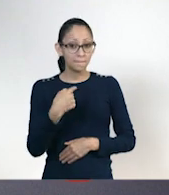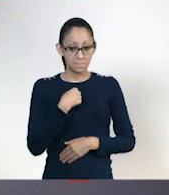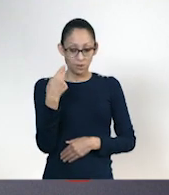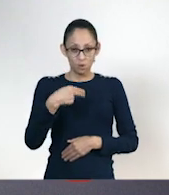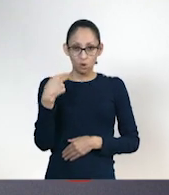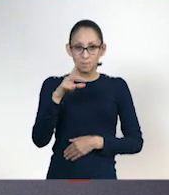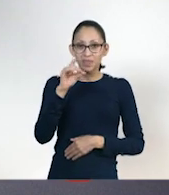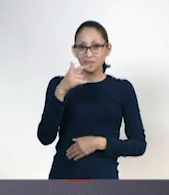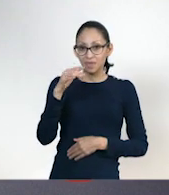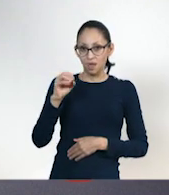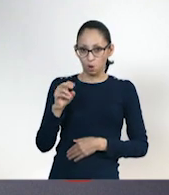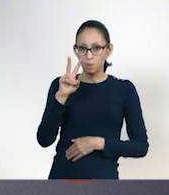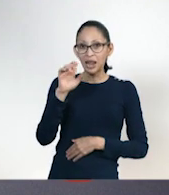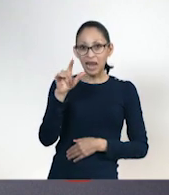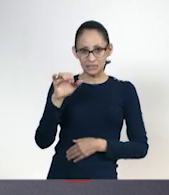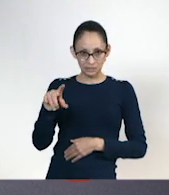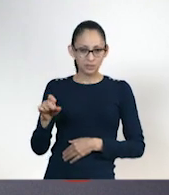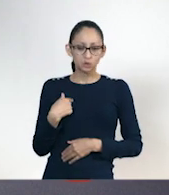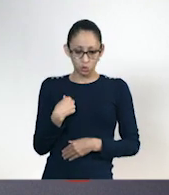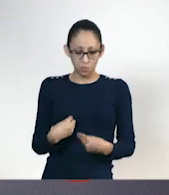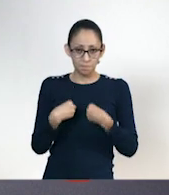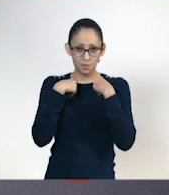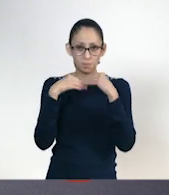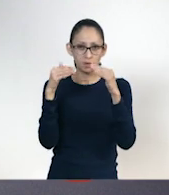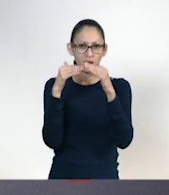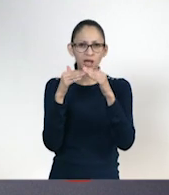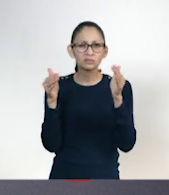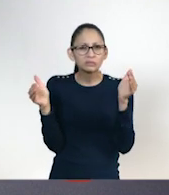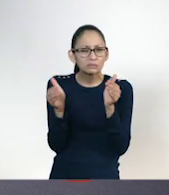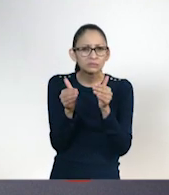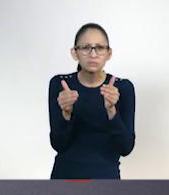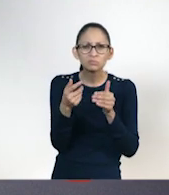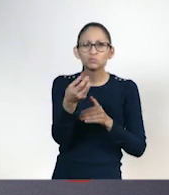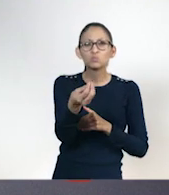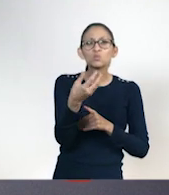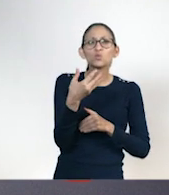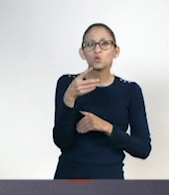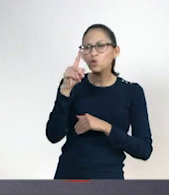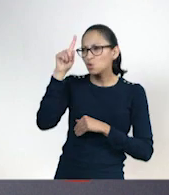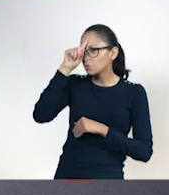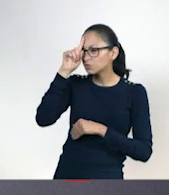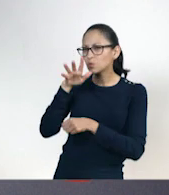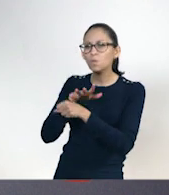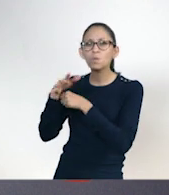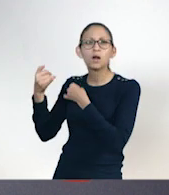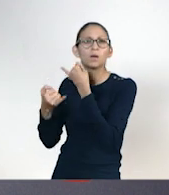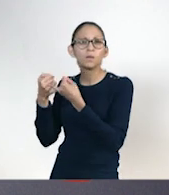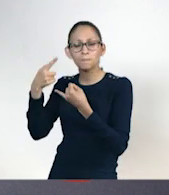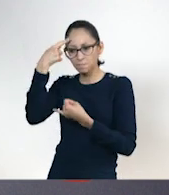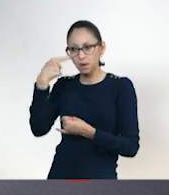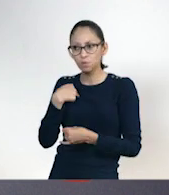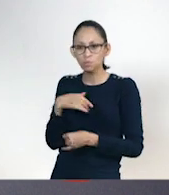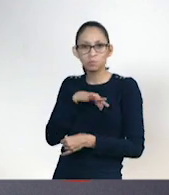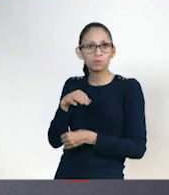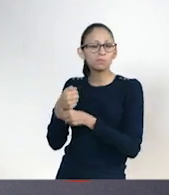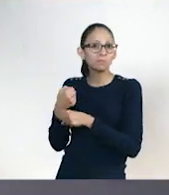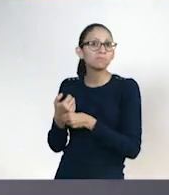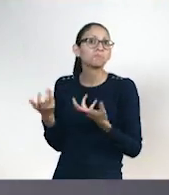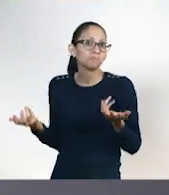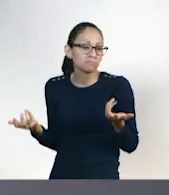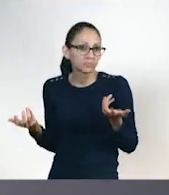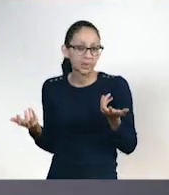Velázquez y vive en una casa pequeña. ¿Qué juegos me recomendarían para un lugar reducido para que yo pueda practicar? Muy bien.